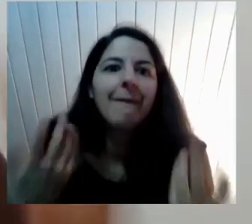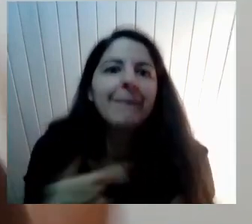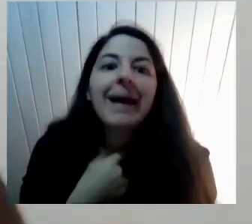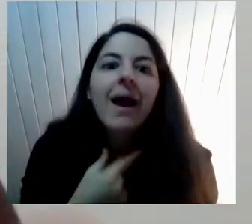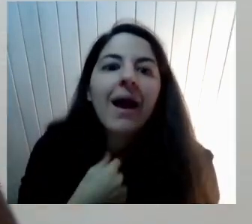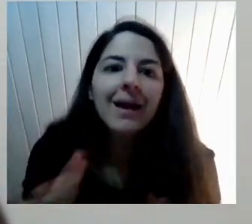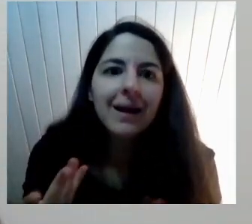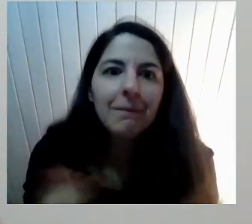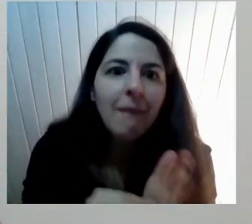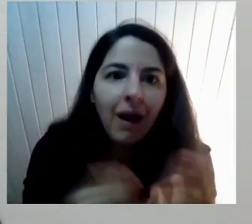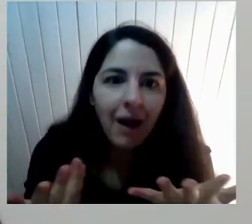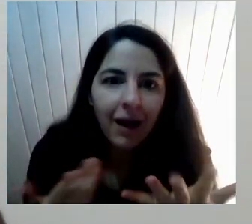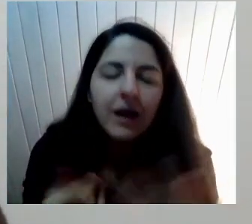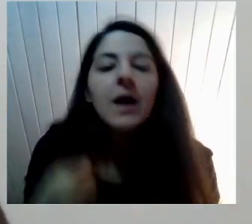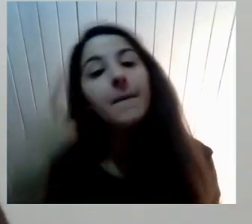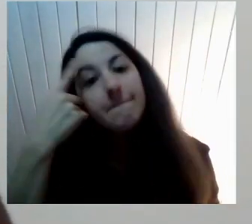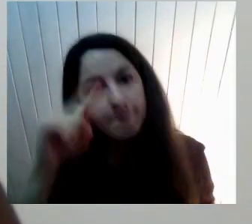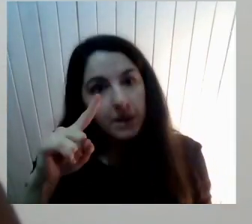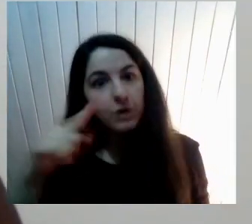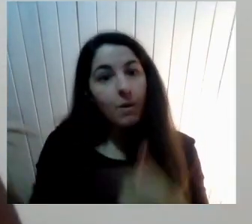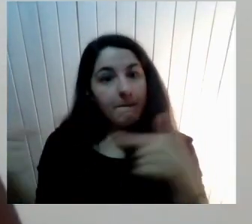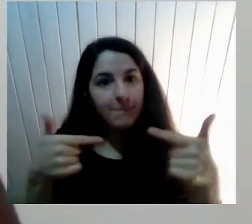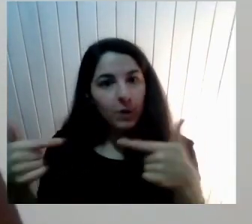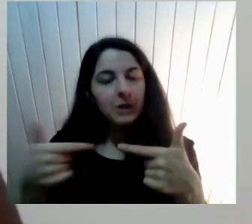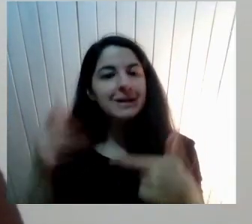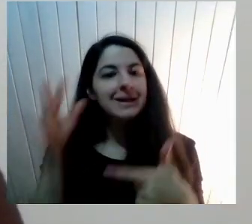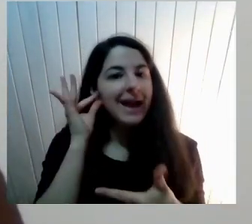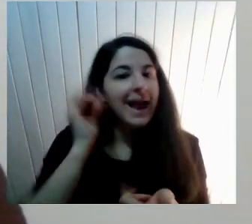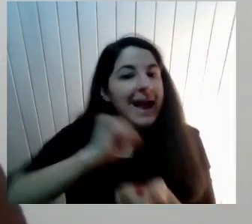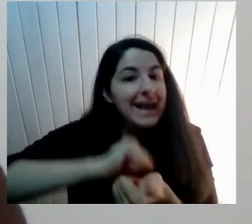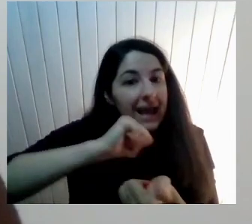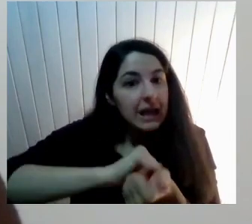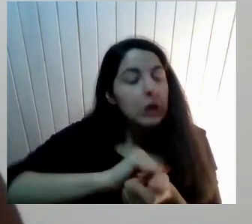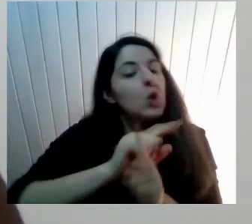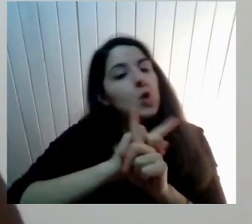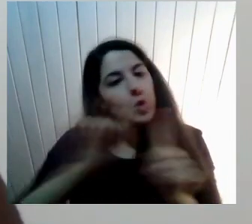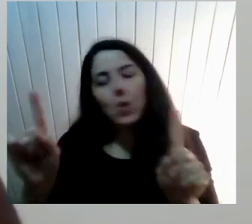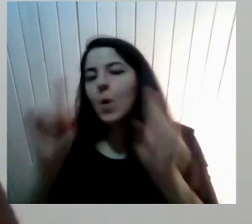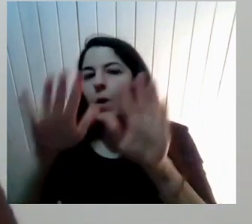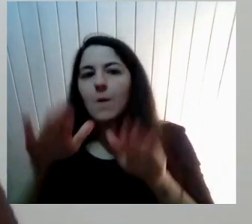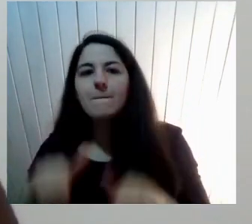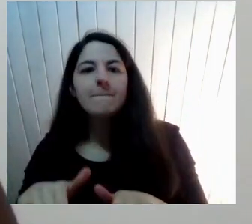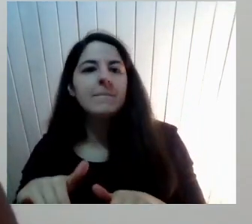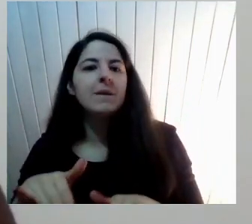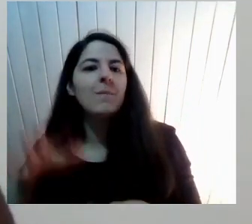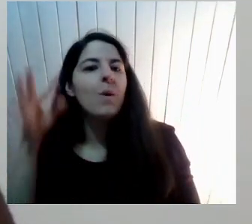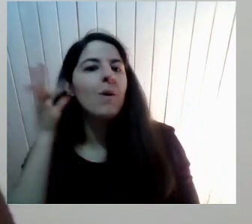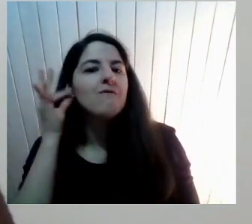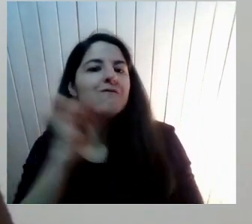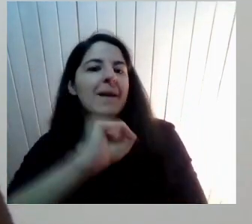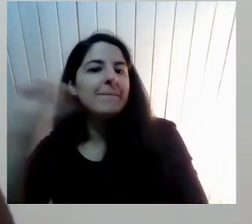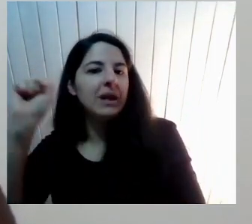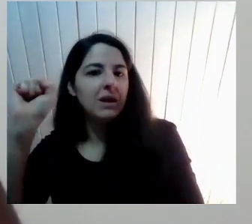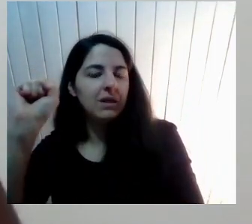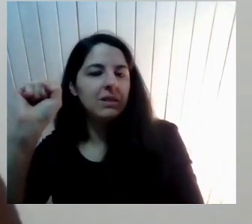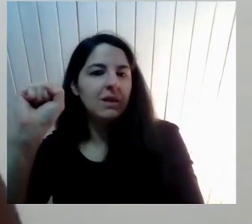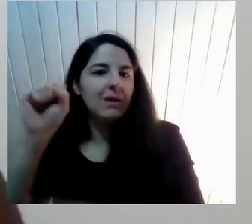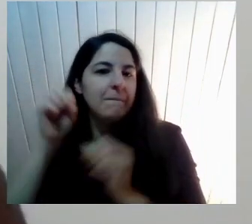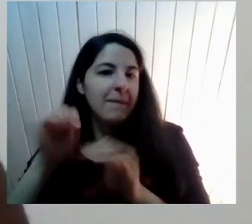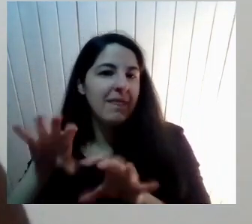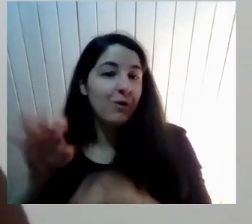La política de género En la educación No es lo mismo Que una política feminista O que una perspectiva De pedagogía feminista Para lo educativo